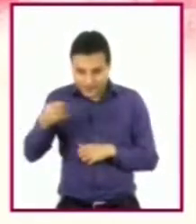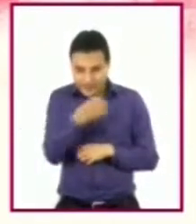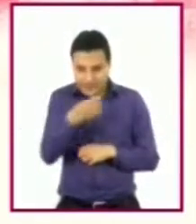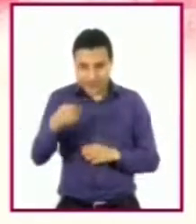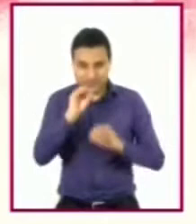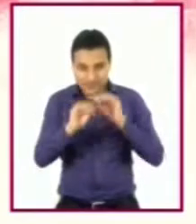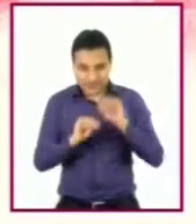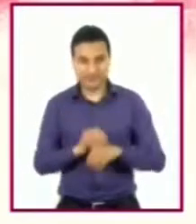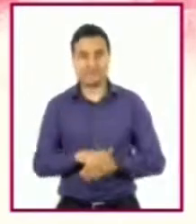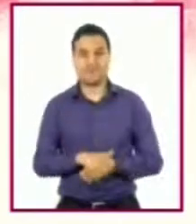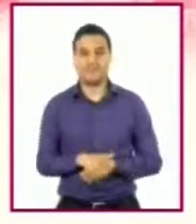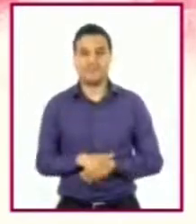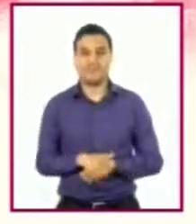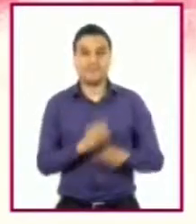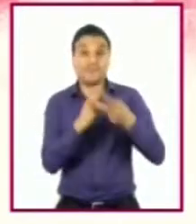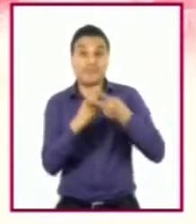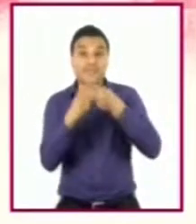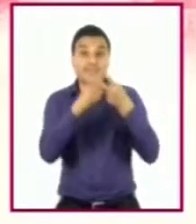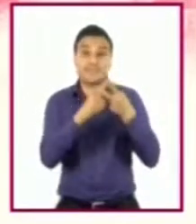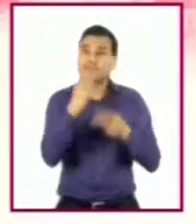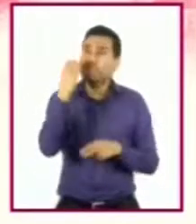Observar las estrellas.